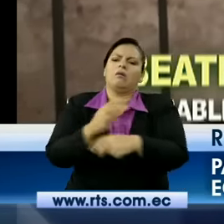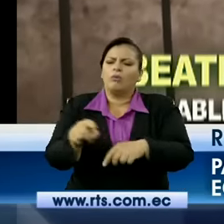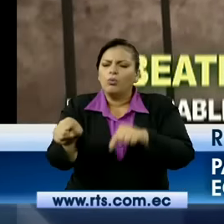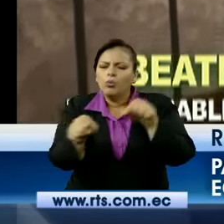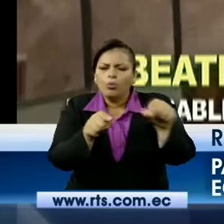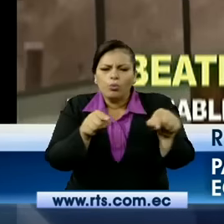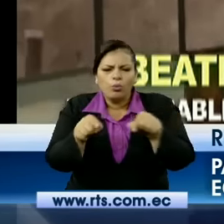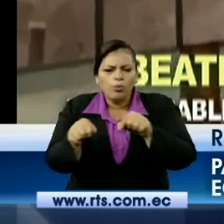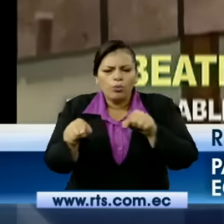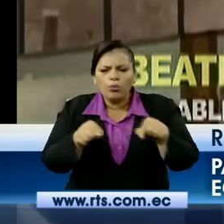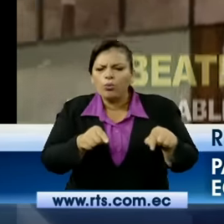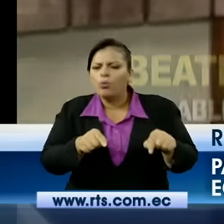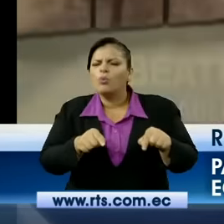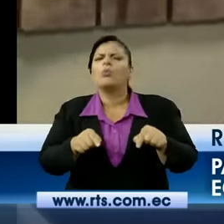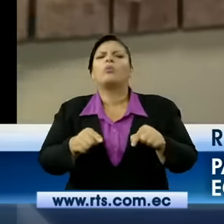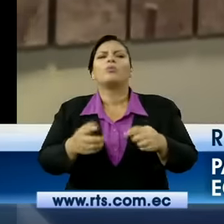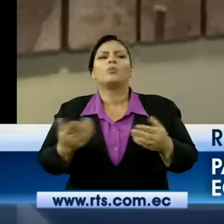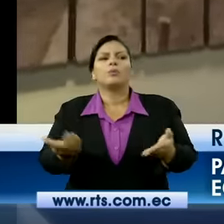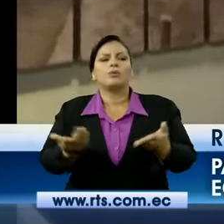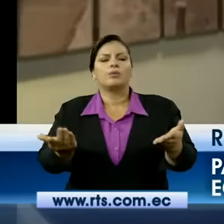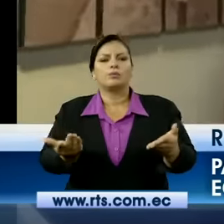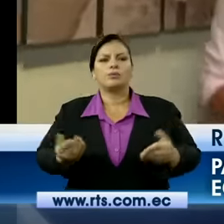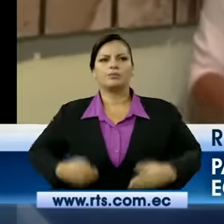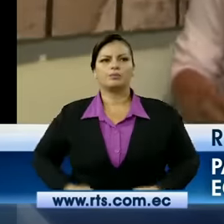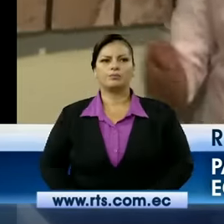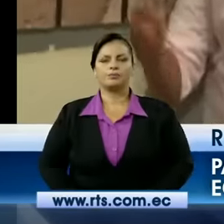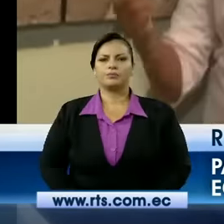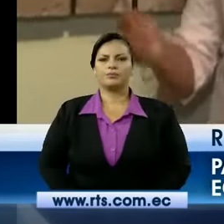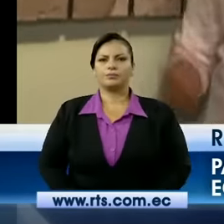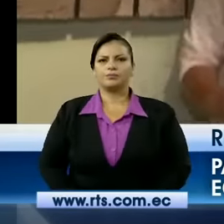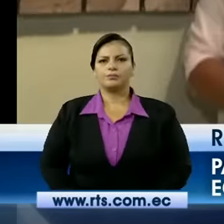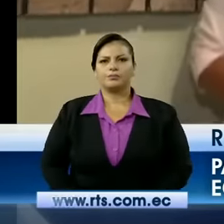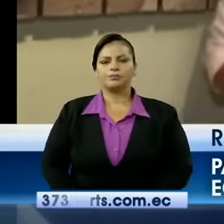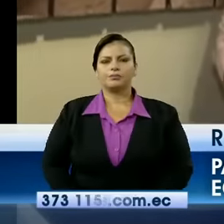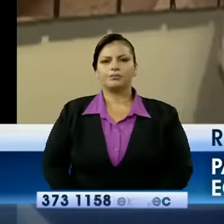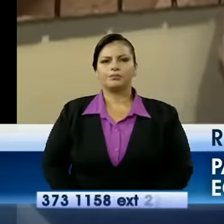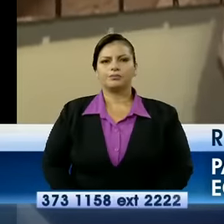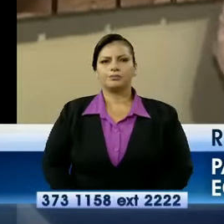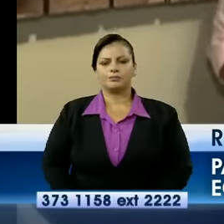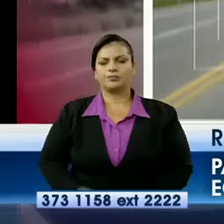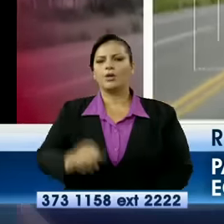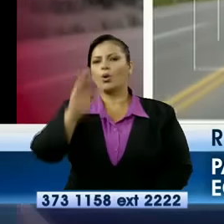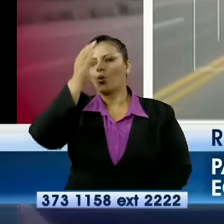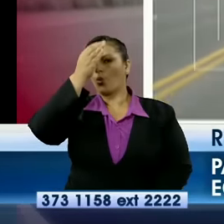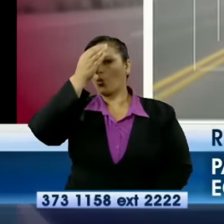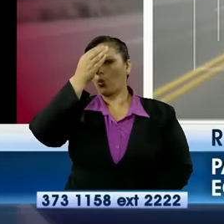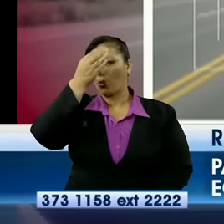Amantes de Zumpa, que es lo que le dio nombre y fama a nuestro museo.